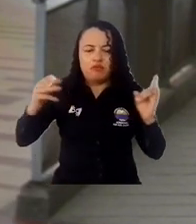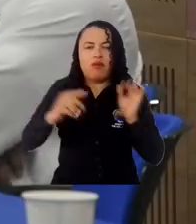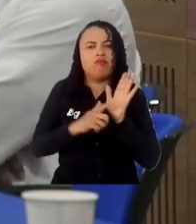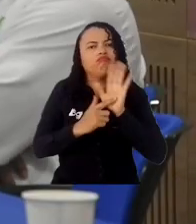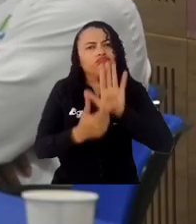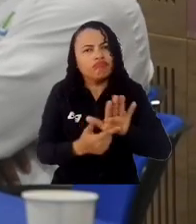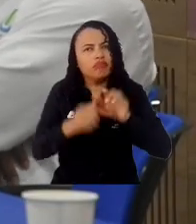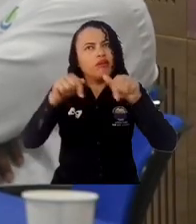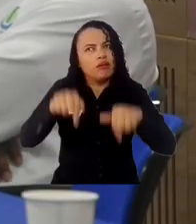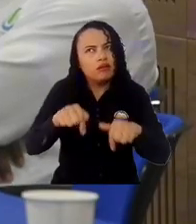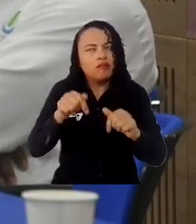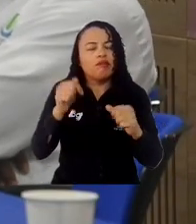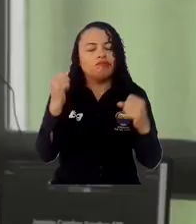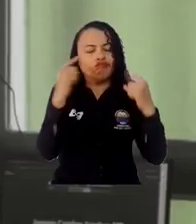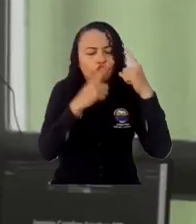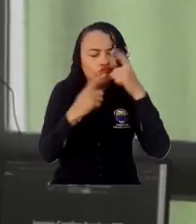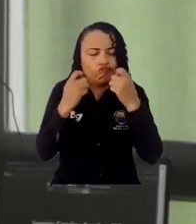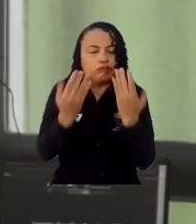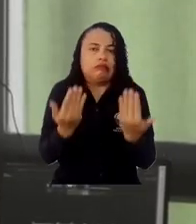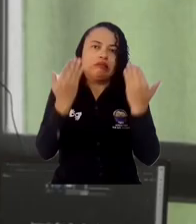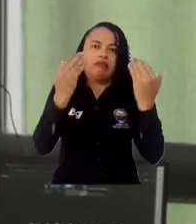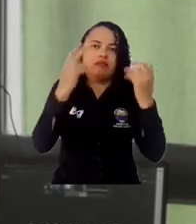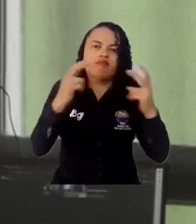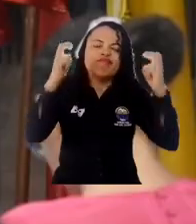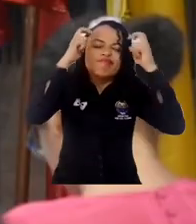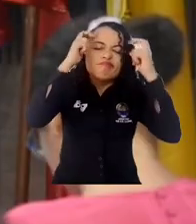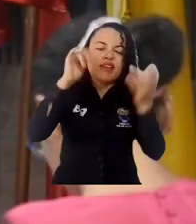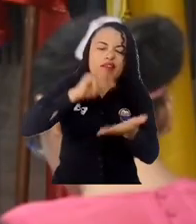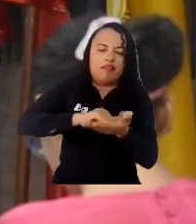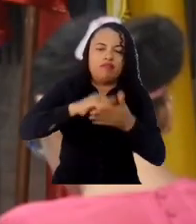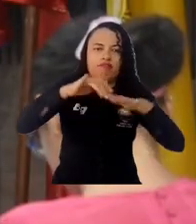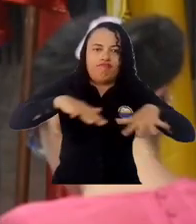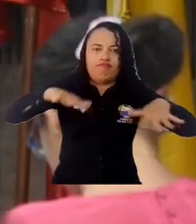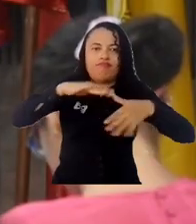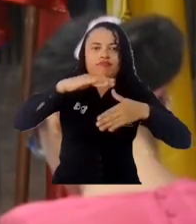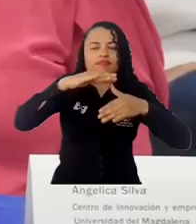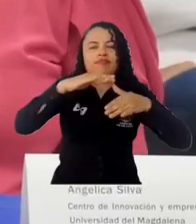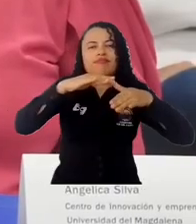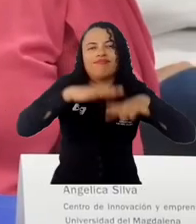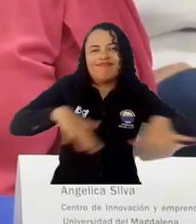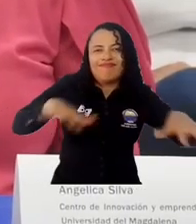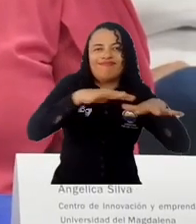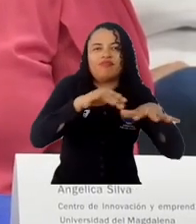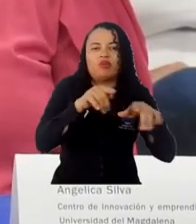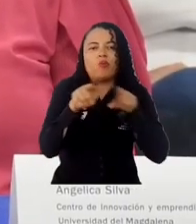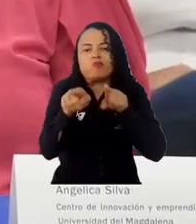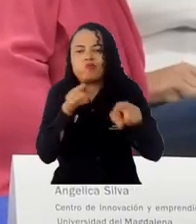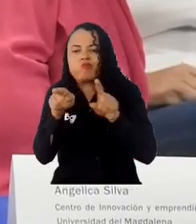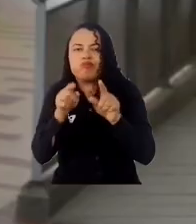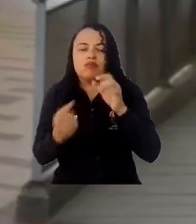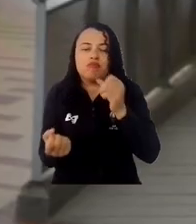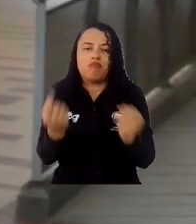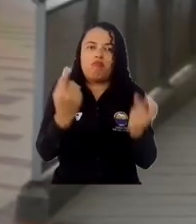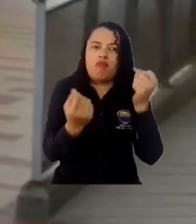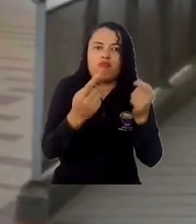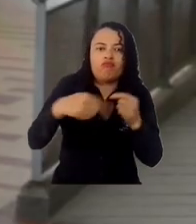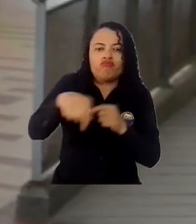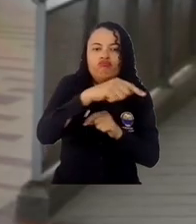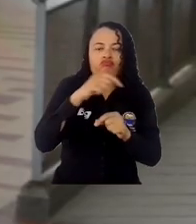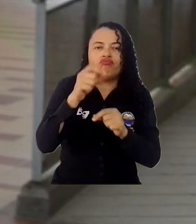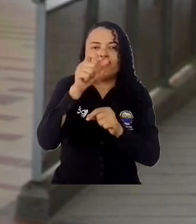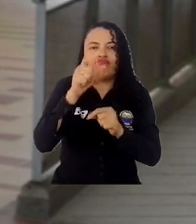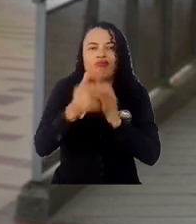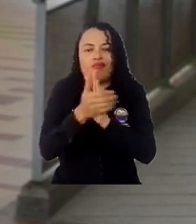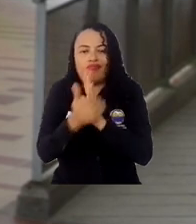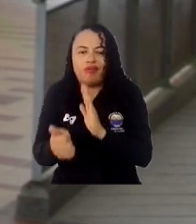Magdalena nos permite aprovechar esos conocimientos acá en el territorio que surgen de los talentos y las capacidades,